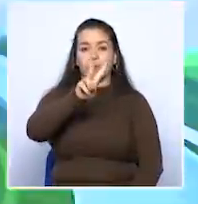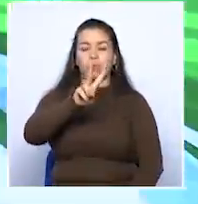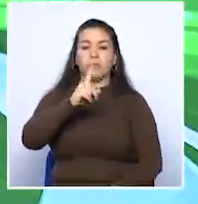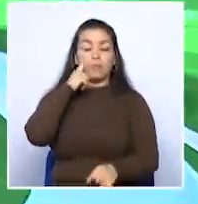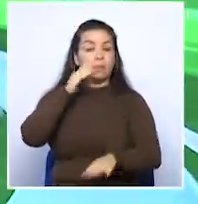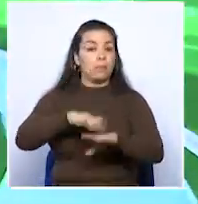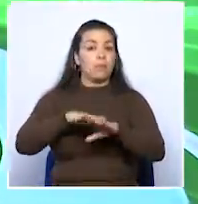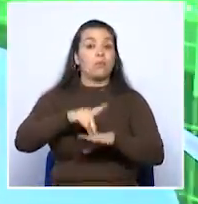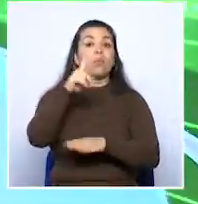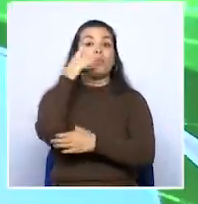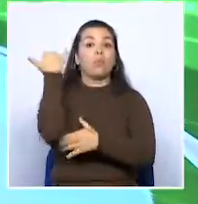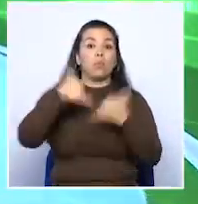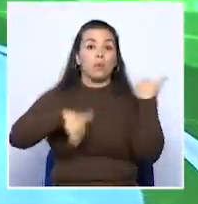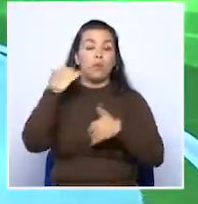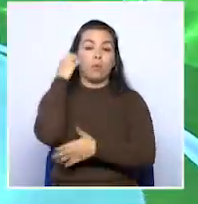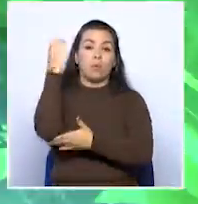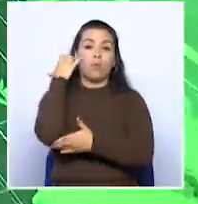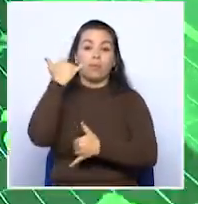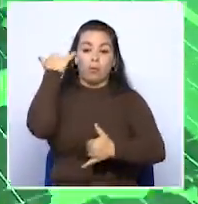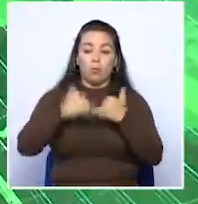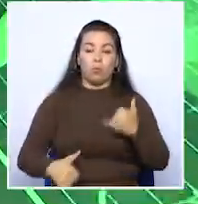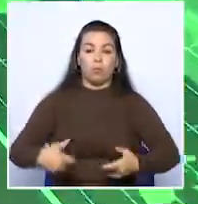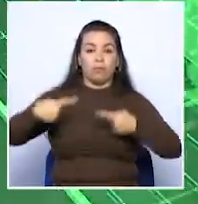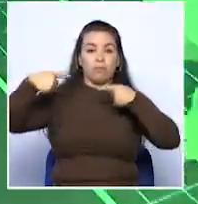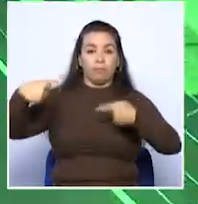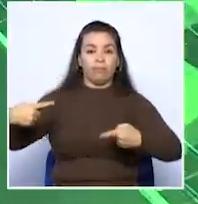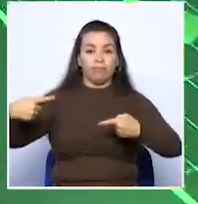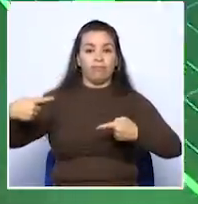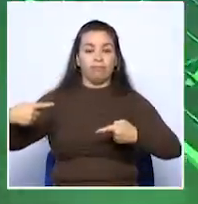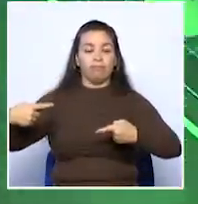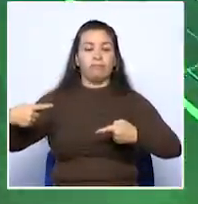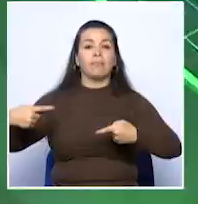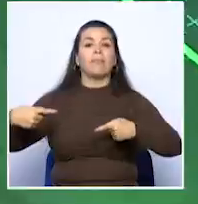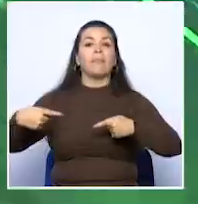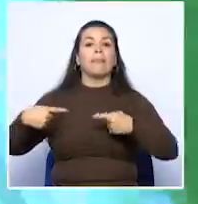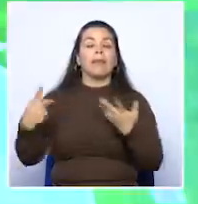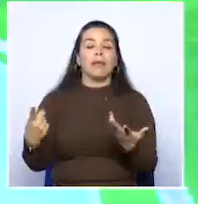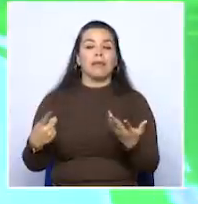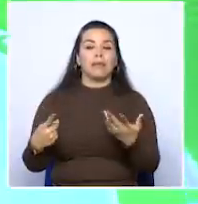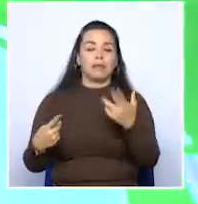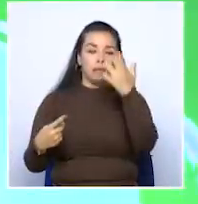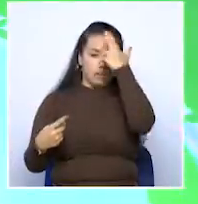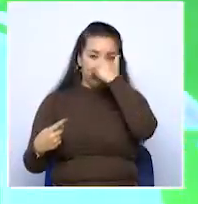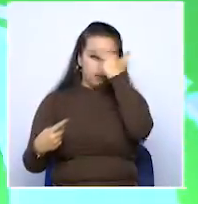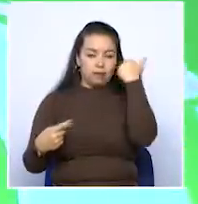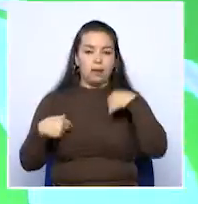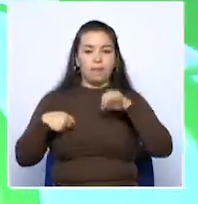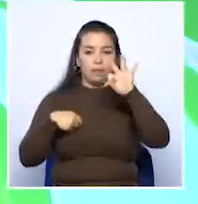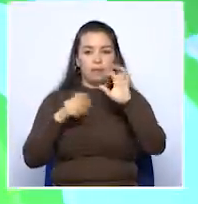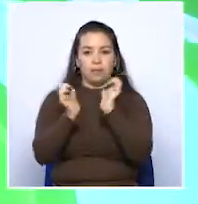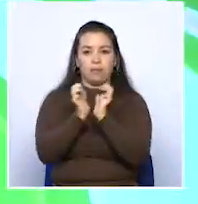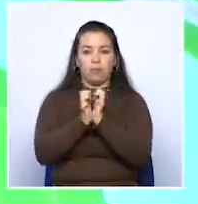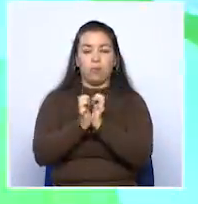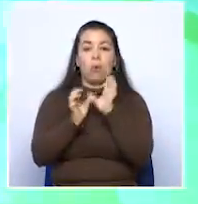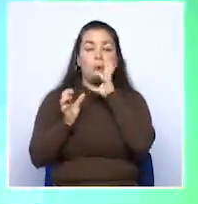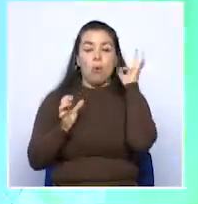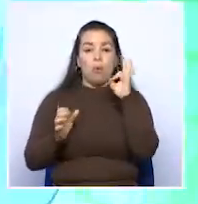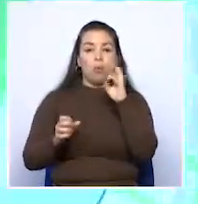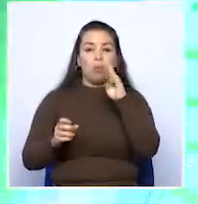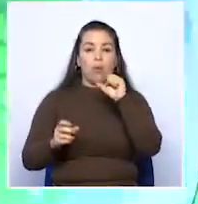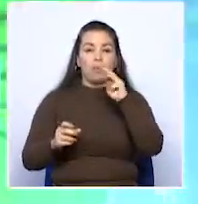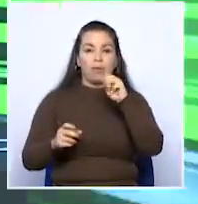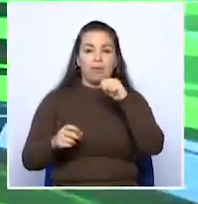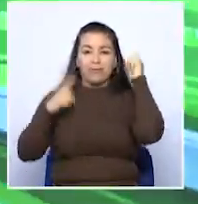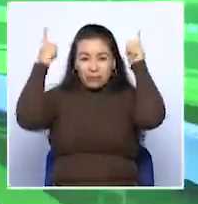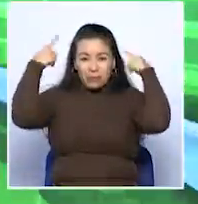un jugador colombiano en la final de la UEFA Champions League, que será en Cardiff, Inglaterra, el día 3 de junio. Juan Guillermo Cuadrado, quien hoy con su